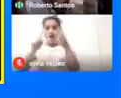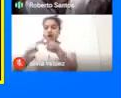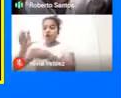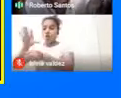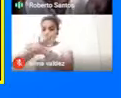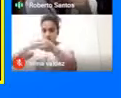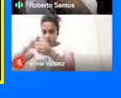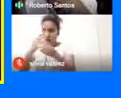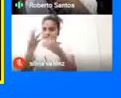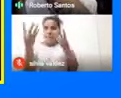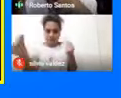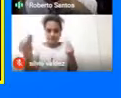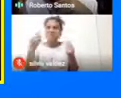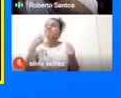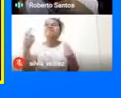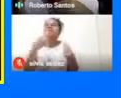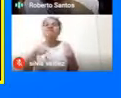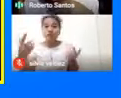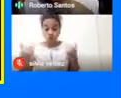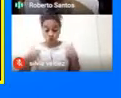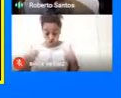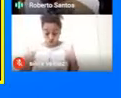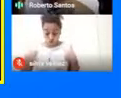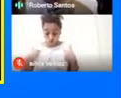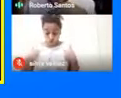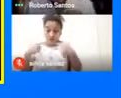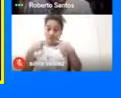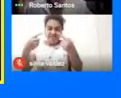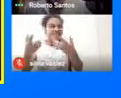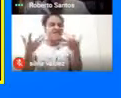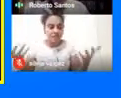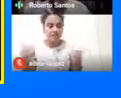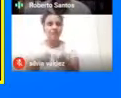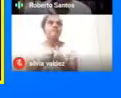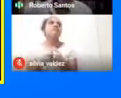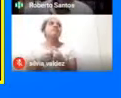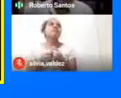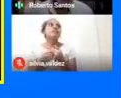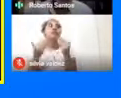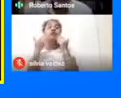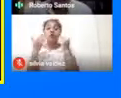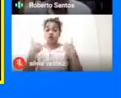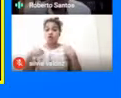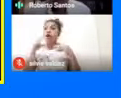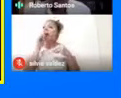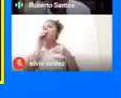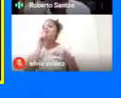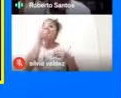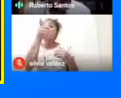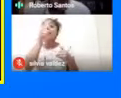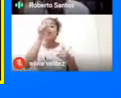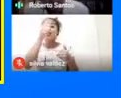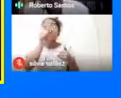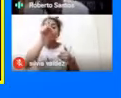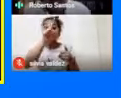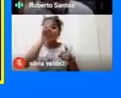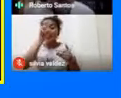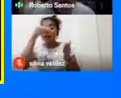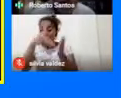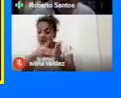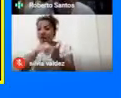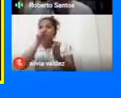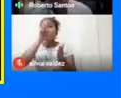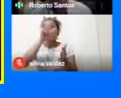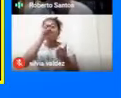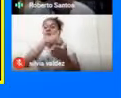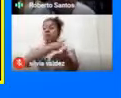Hay que decir Que Yo lo que Tengo que decir Es que Cuando yo hablo De los 17.000 18.000 años De